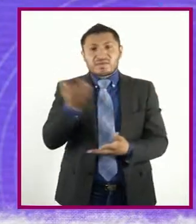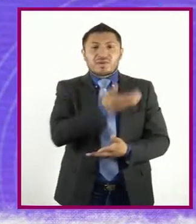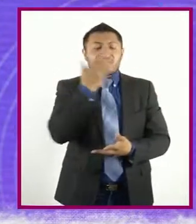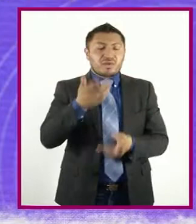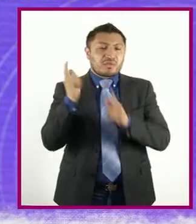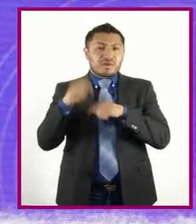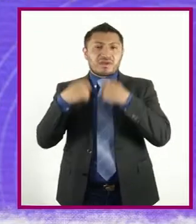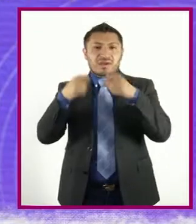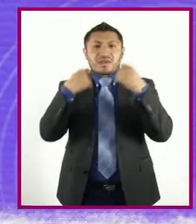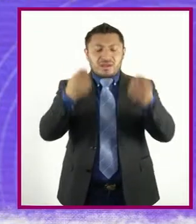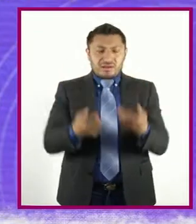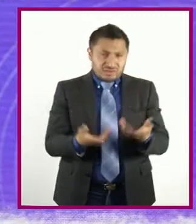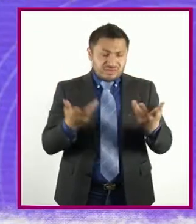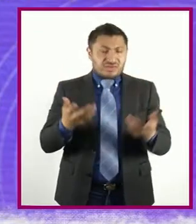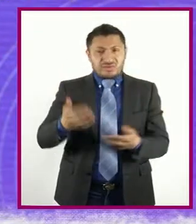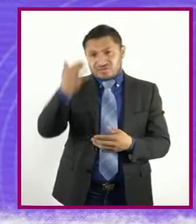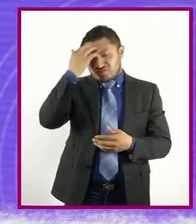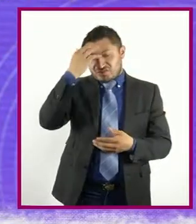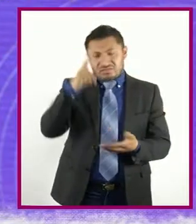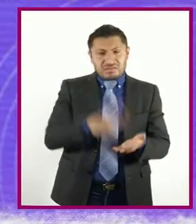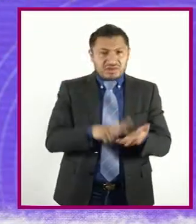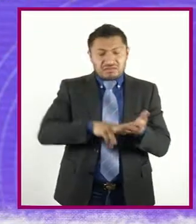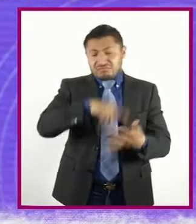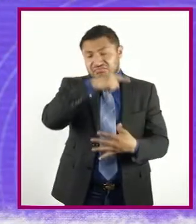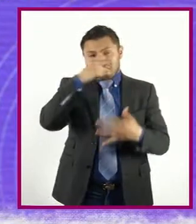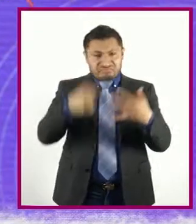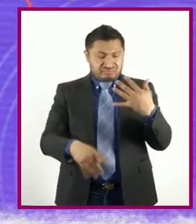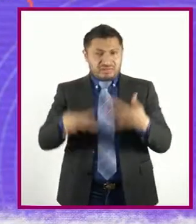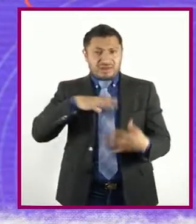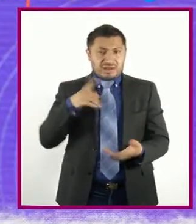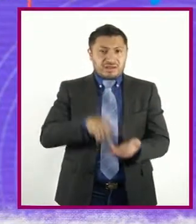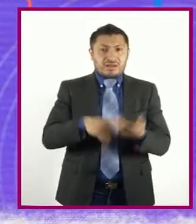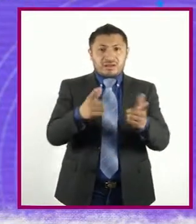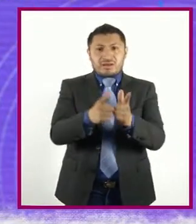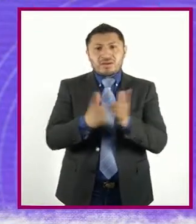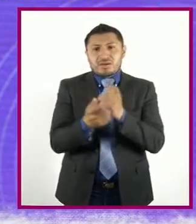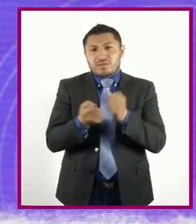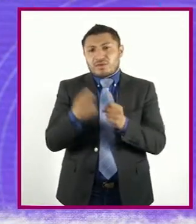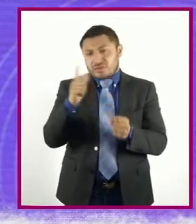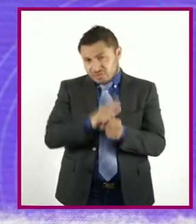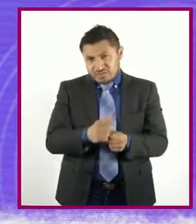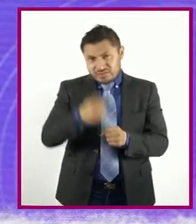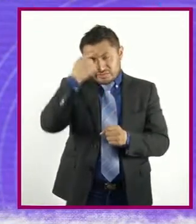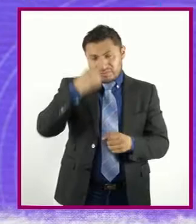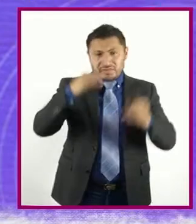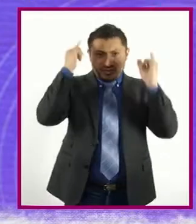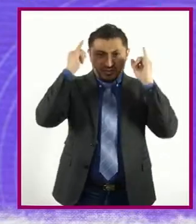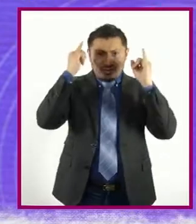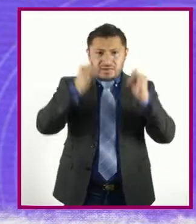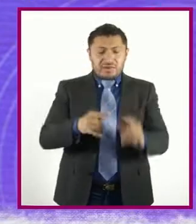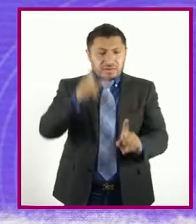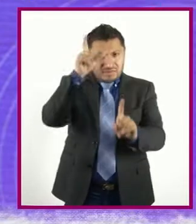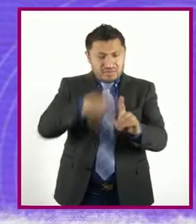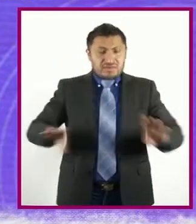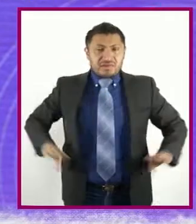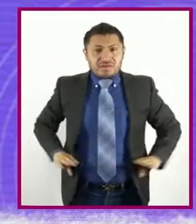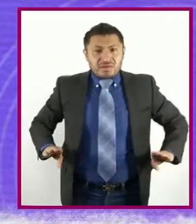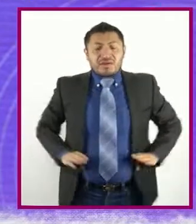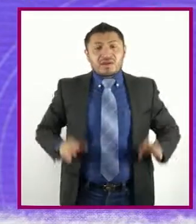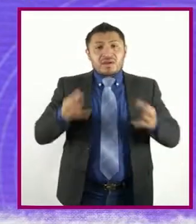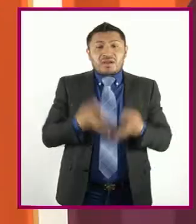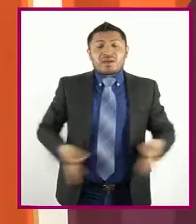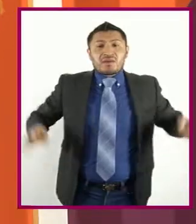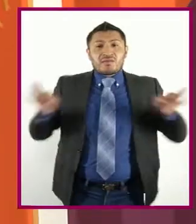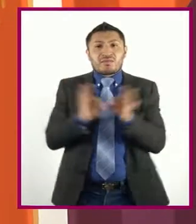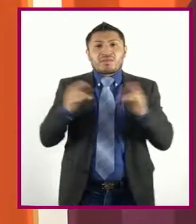Hábitos Conocimientos Y valores Que tiene un grupo social Que le da identidad Trascendencia A través del